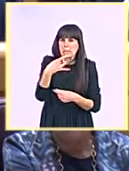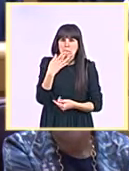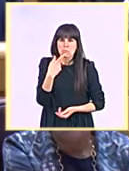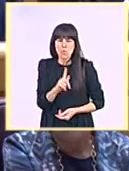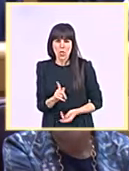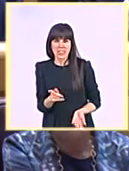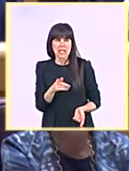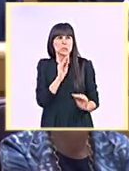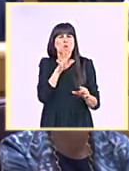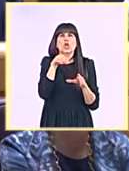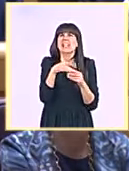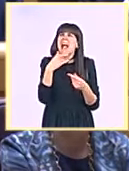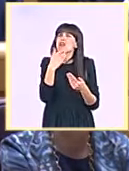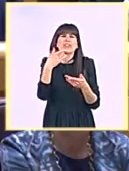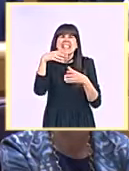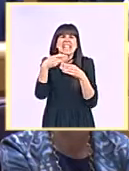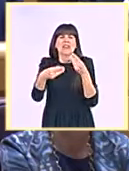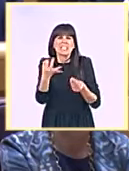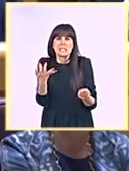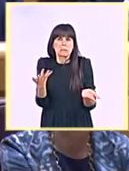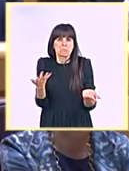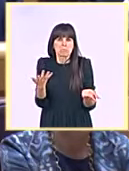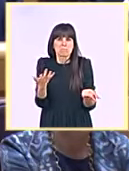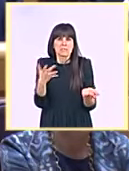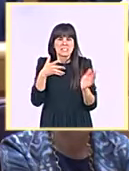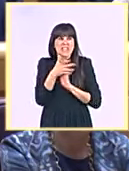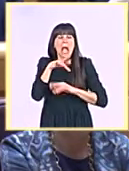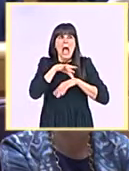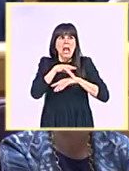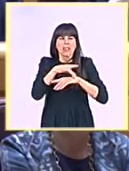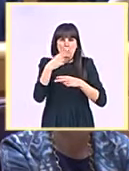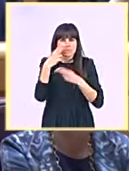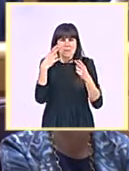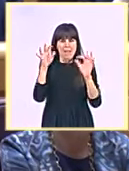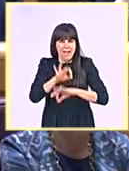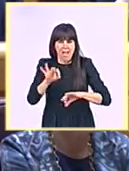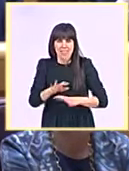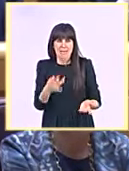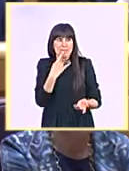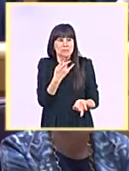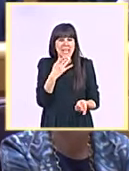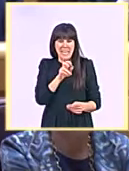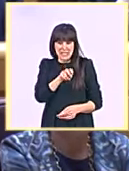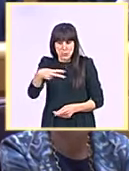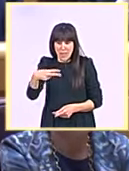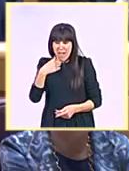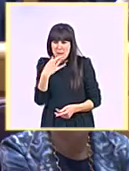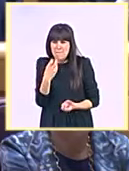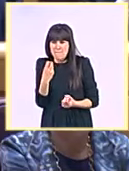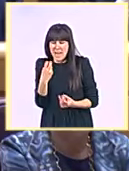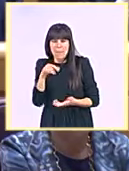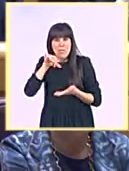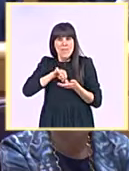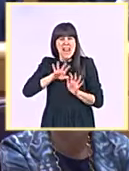su agenda, del que existe nulo resultado para la ciudad de León. Nulo resultado. Por eso, señor